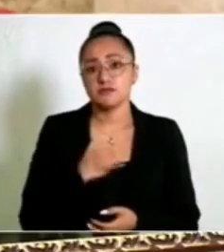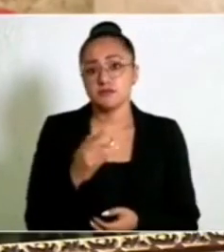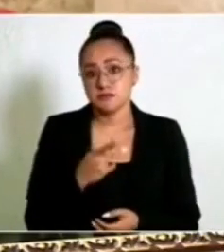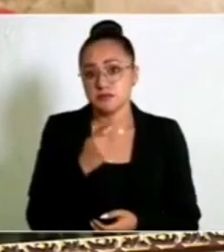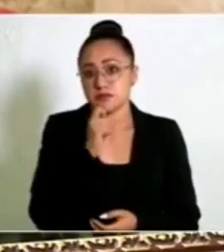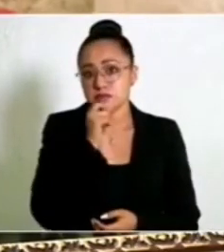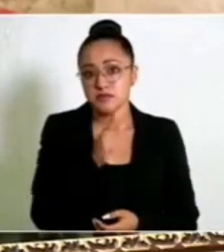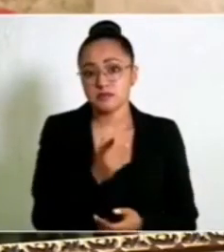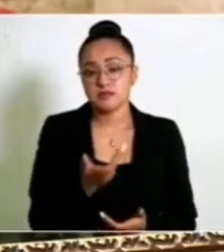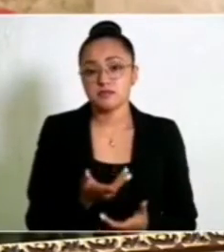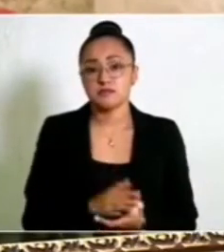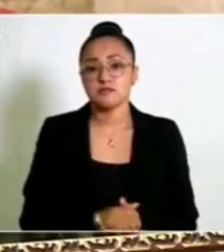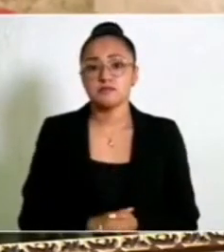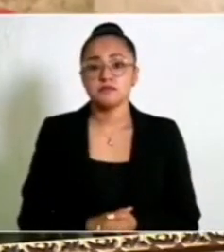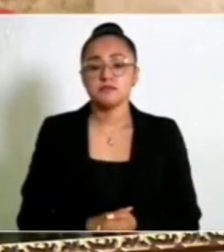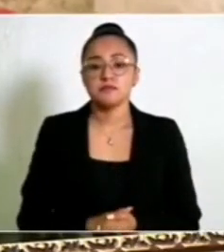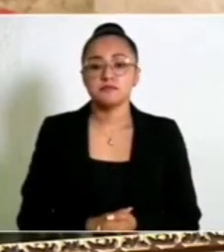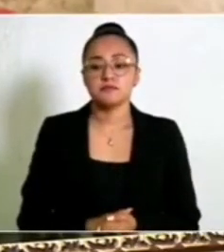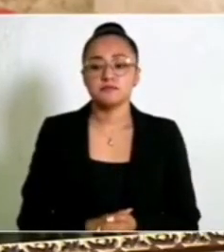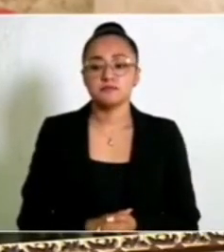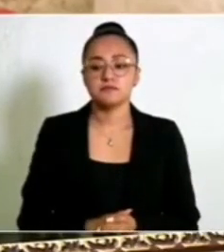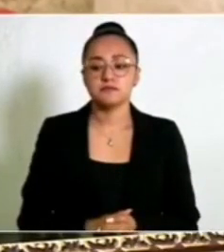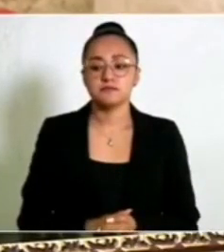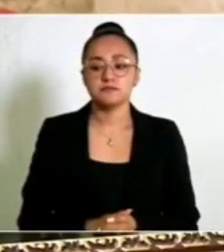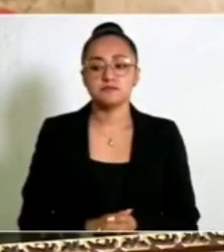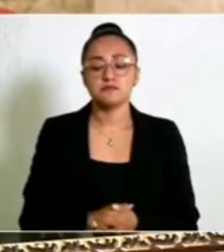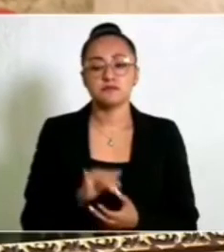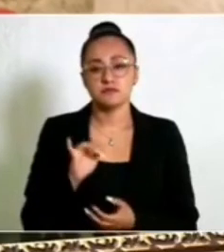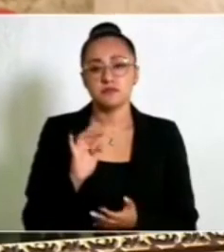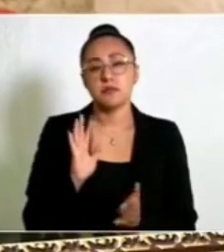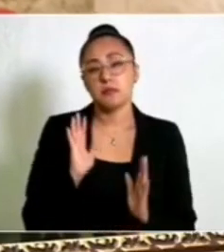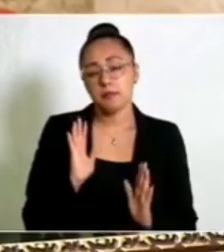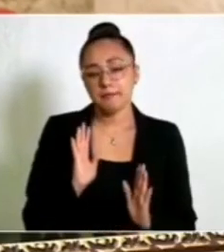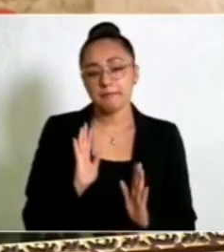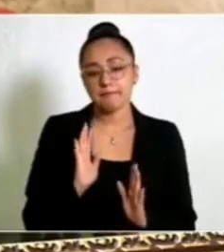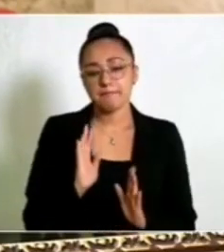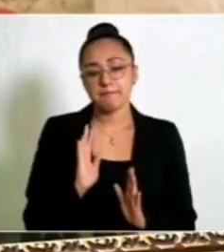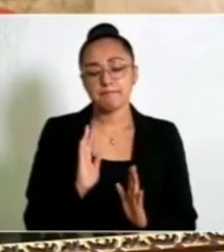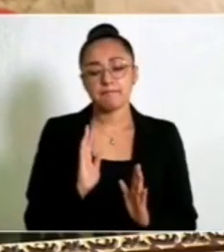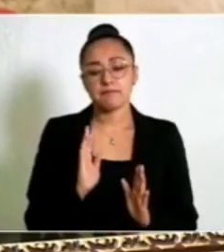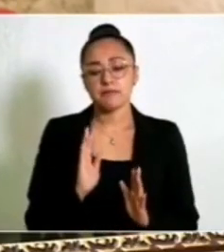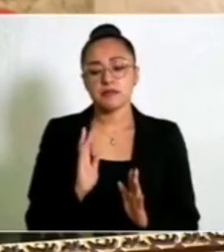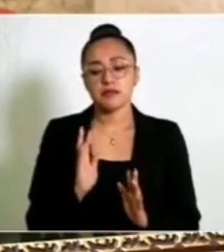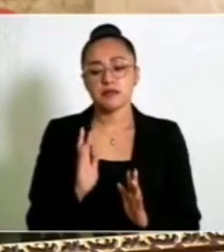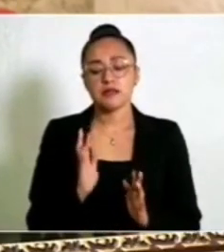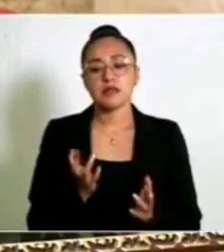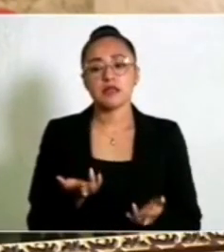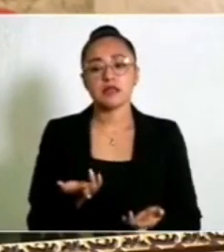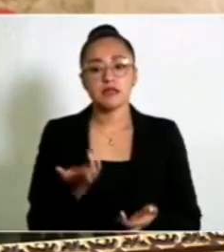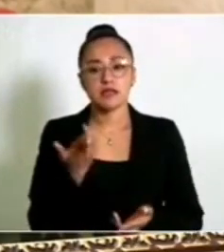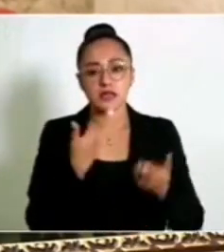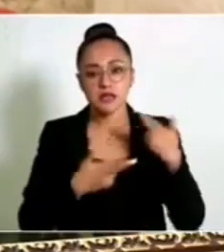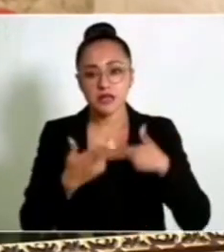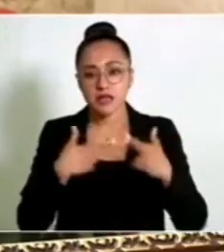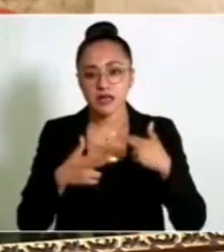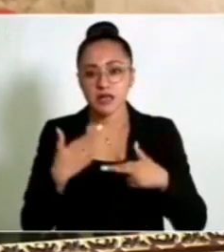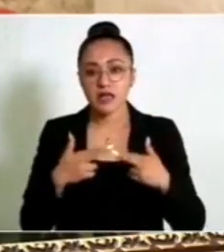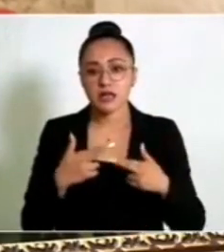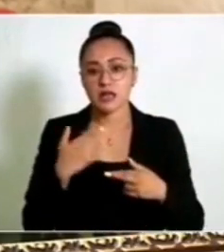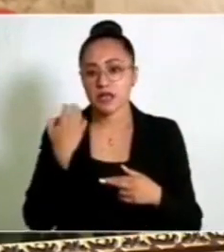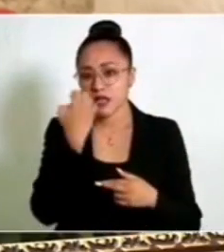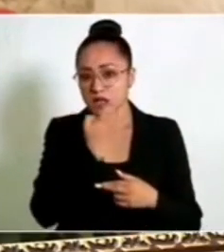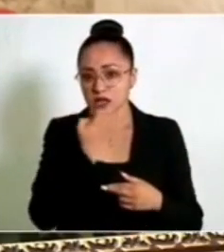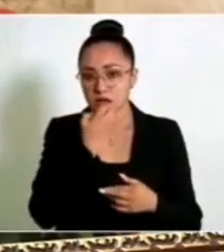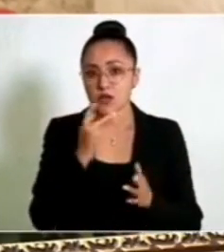también si regresar al año